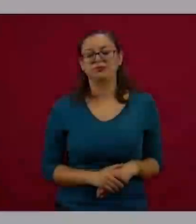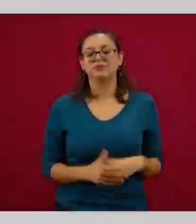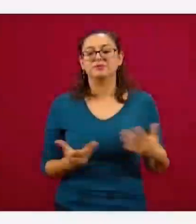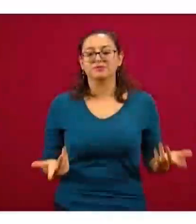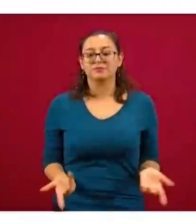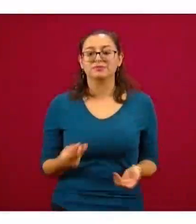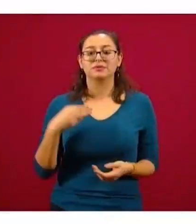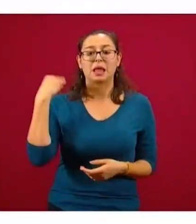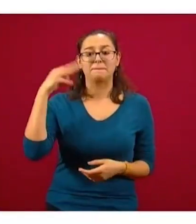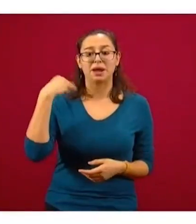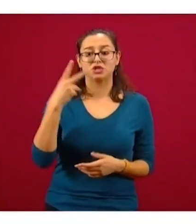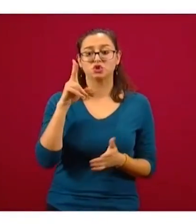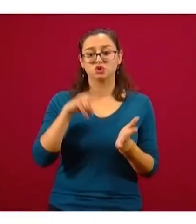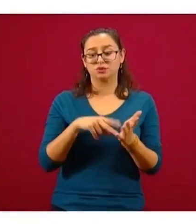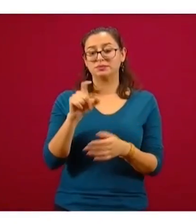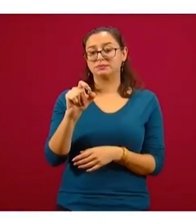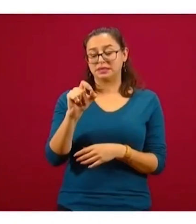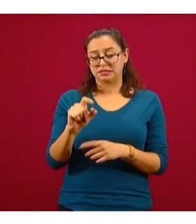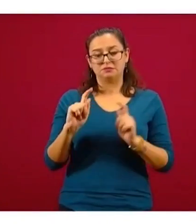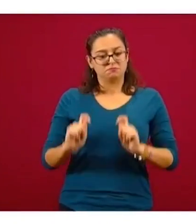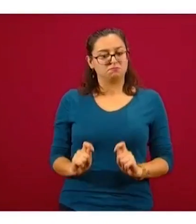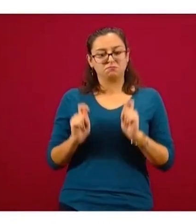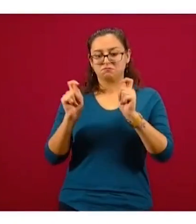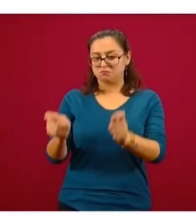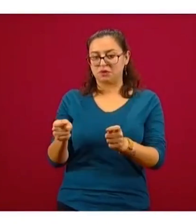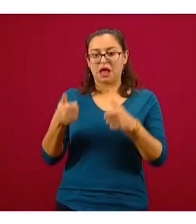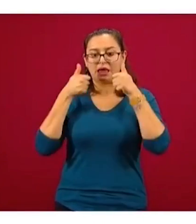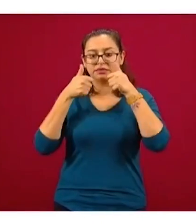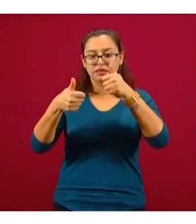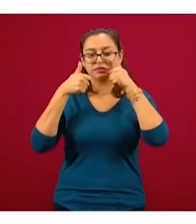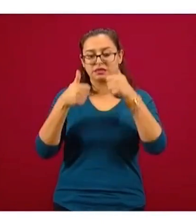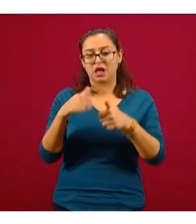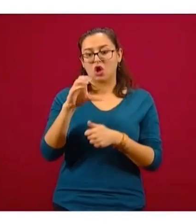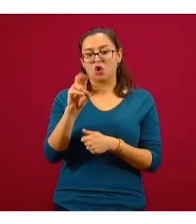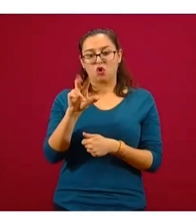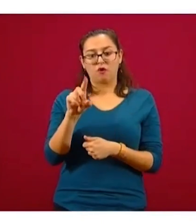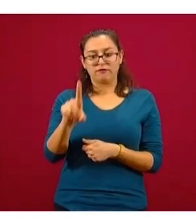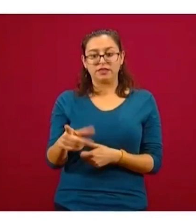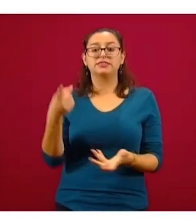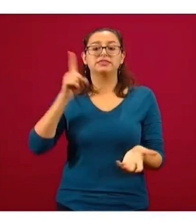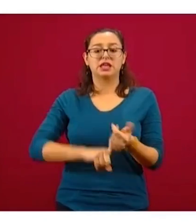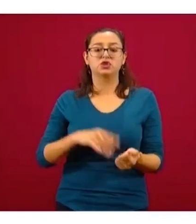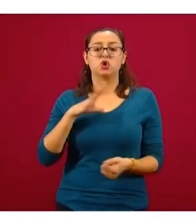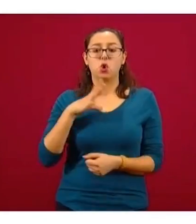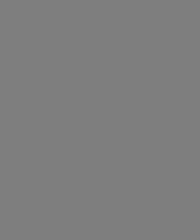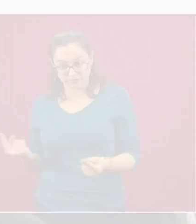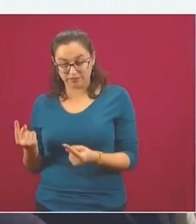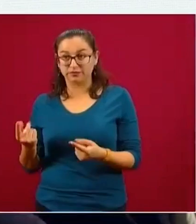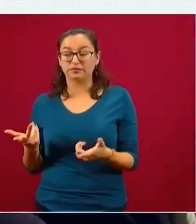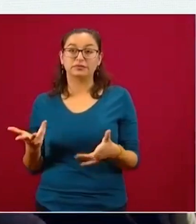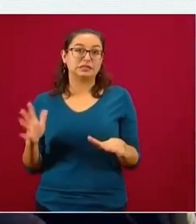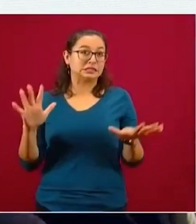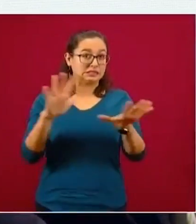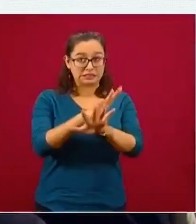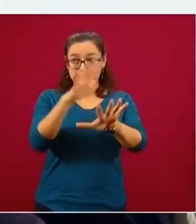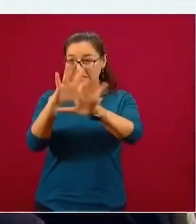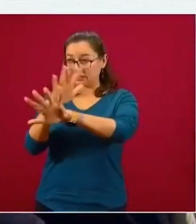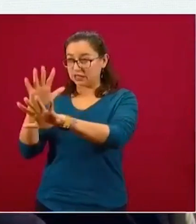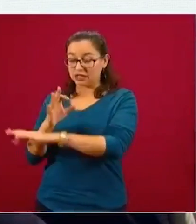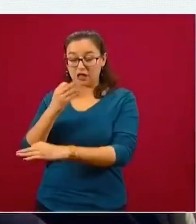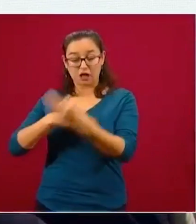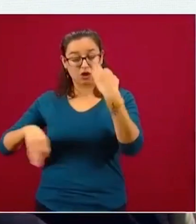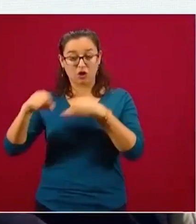La gran fortaleza del Hospital General de México es que es un hospital muy grande. Tenemos 1.132 camas. De las 45